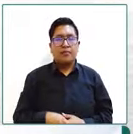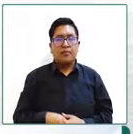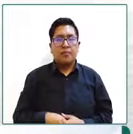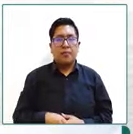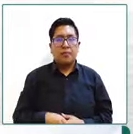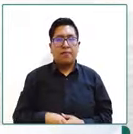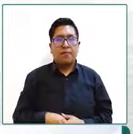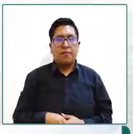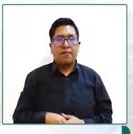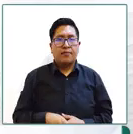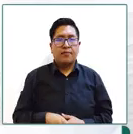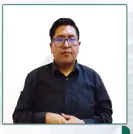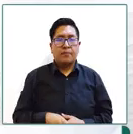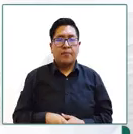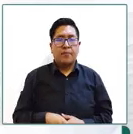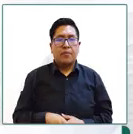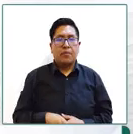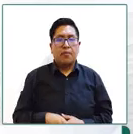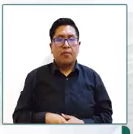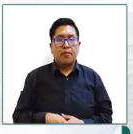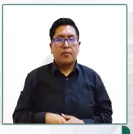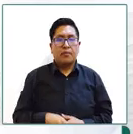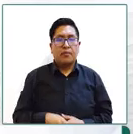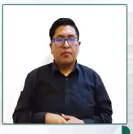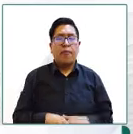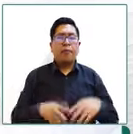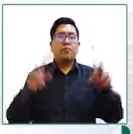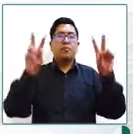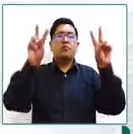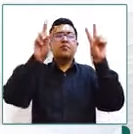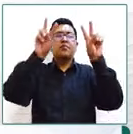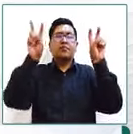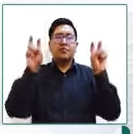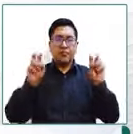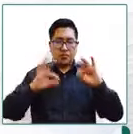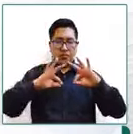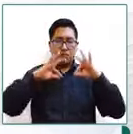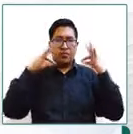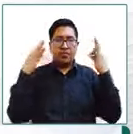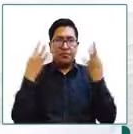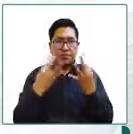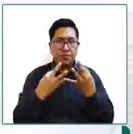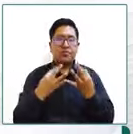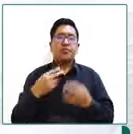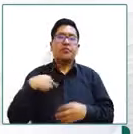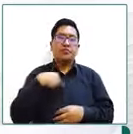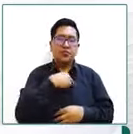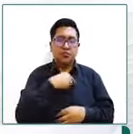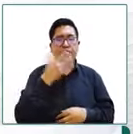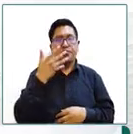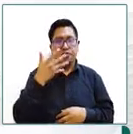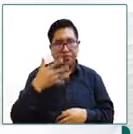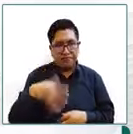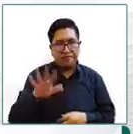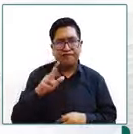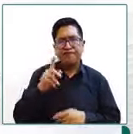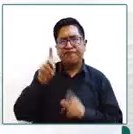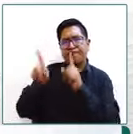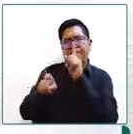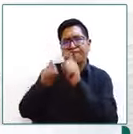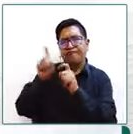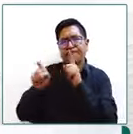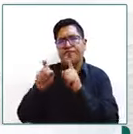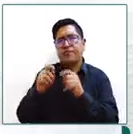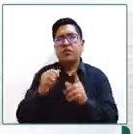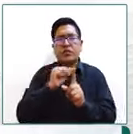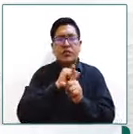y como tienen un referente familiar obviamente nosotros preguntamos sobre cuál es el